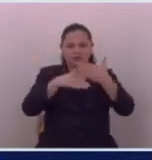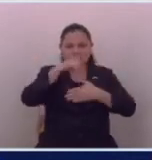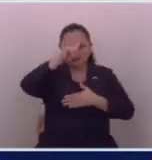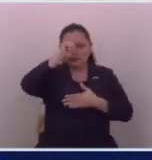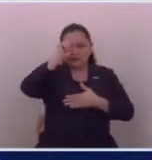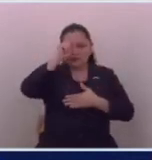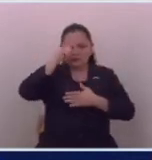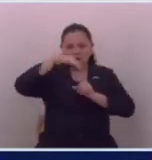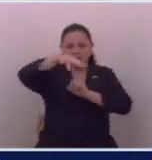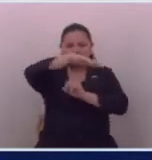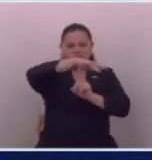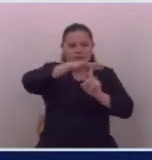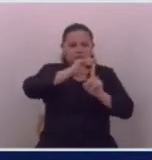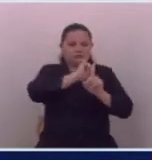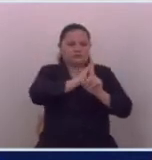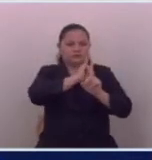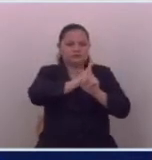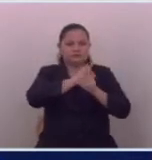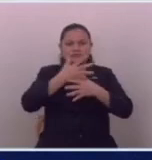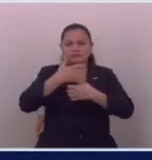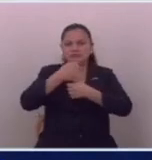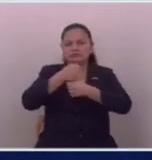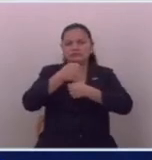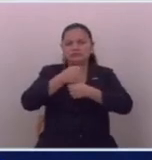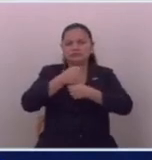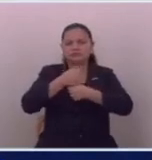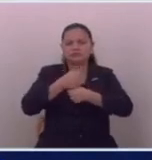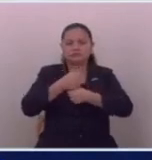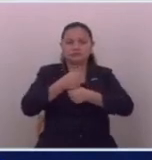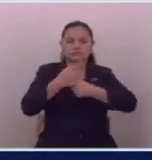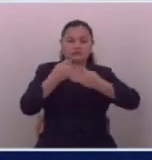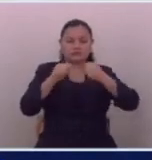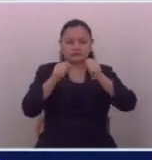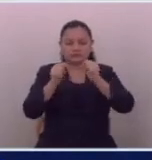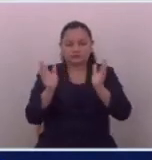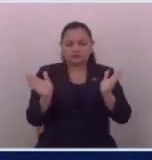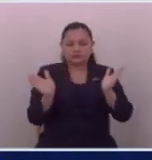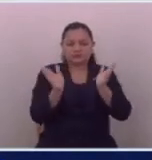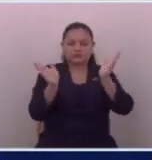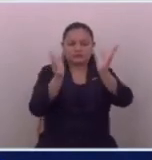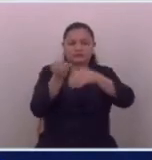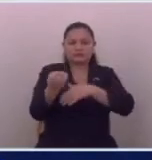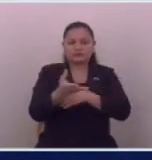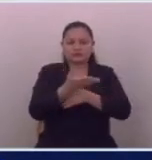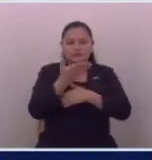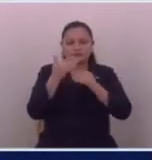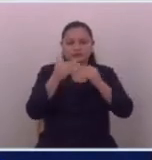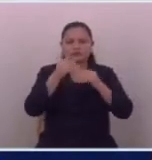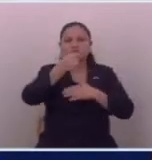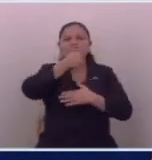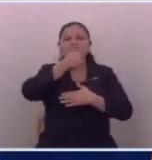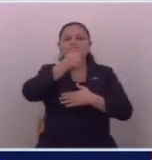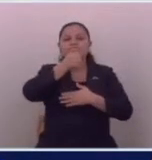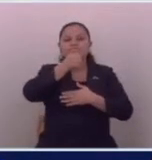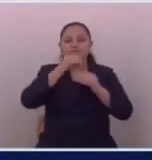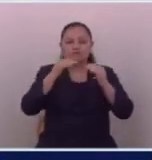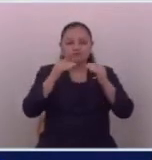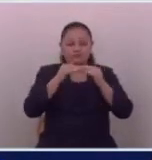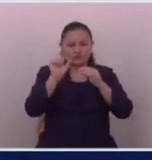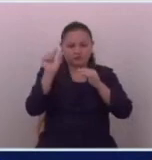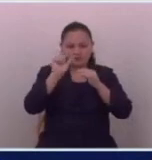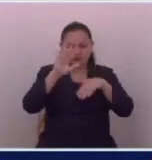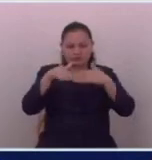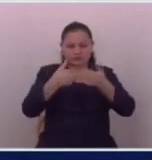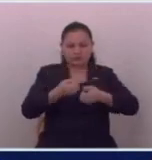labor en condiciones dignas y de seguridad, que procuren el fomento de los nuevos canales de información y que les